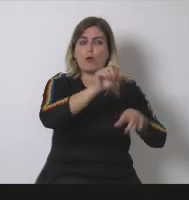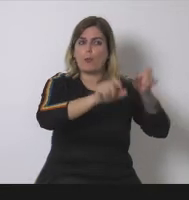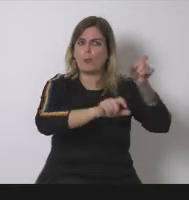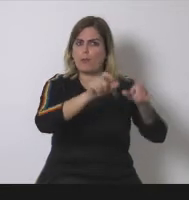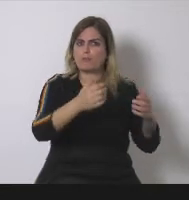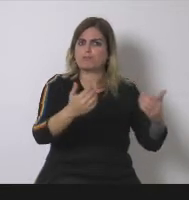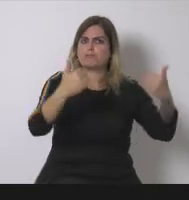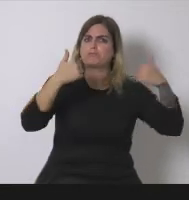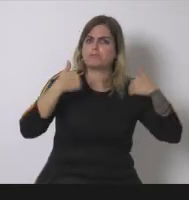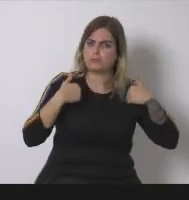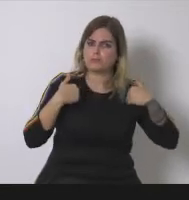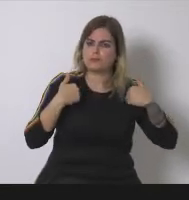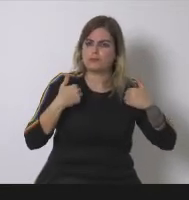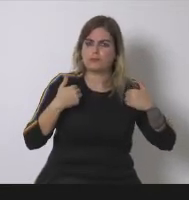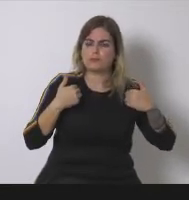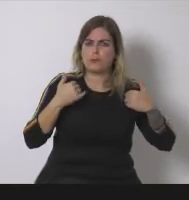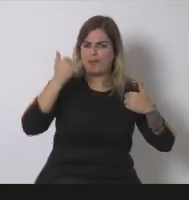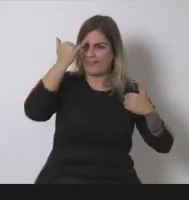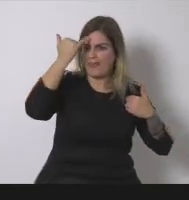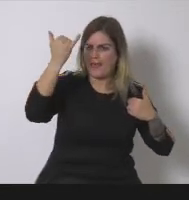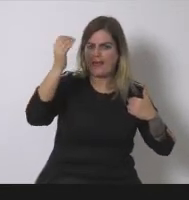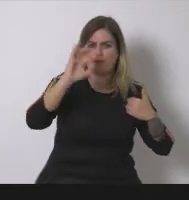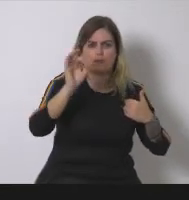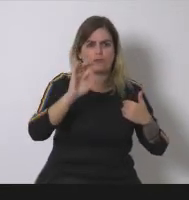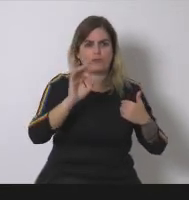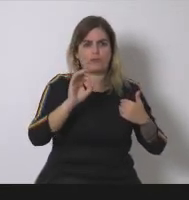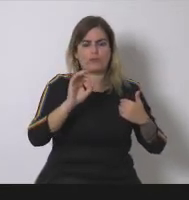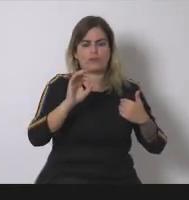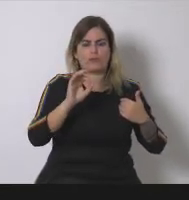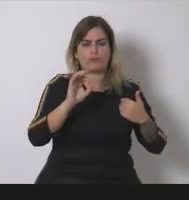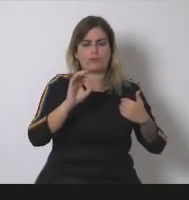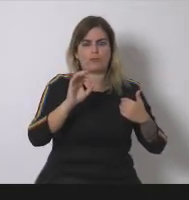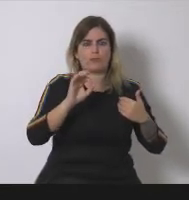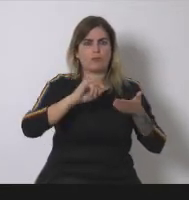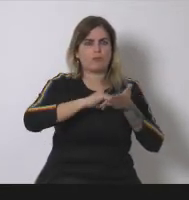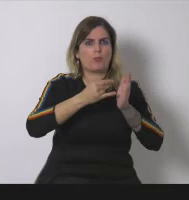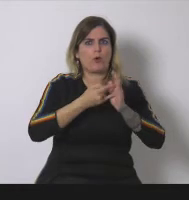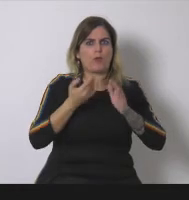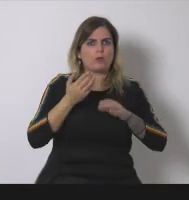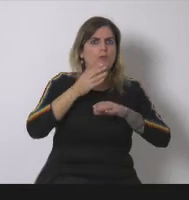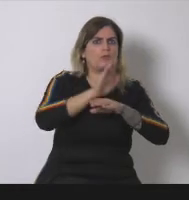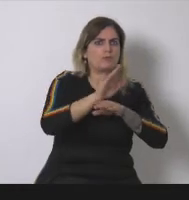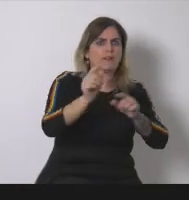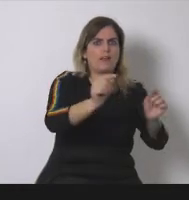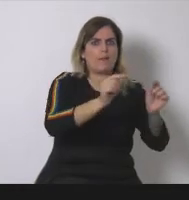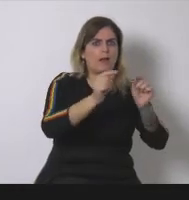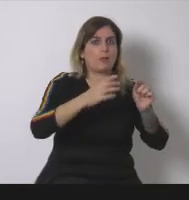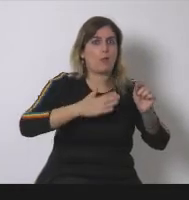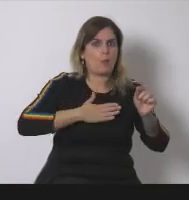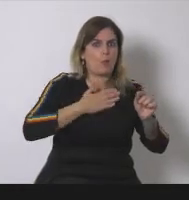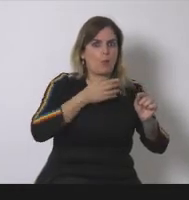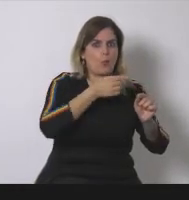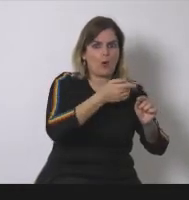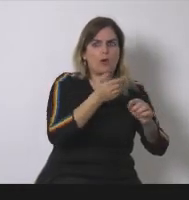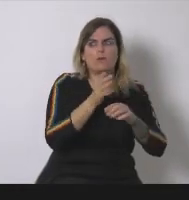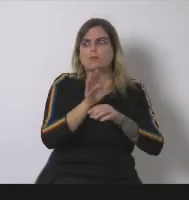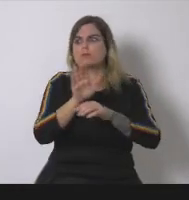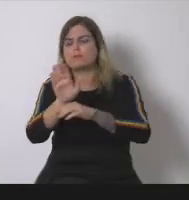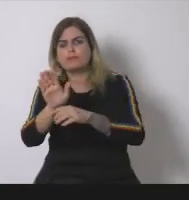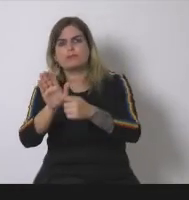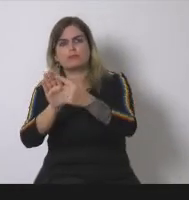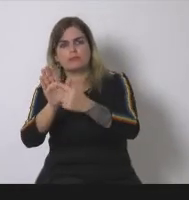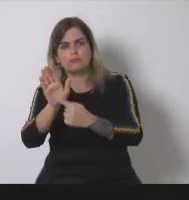plantejar en cara y ulls este debate es planteja realmente esta